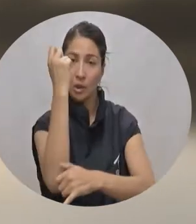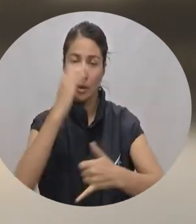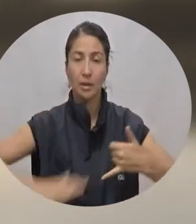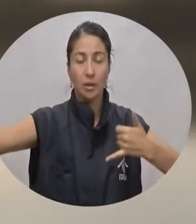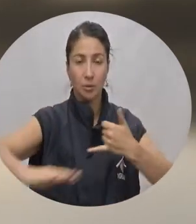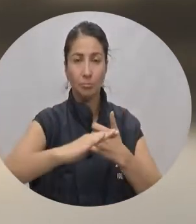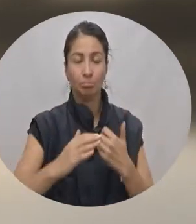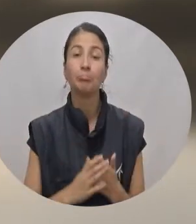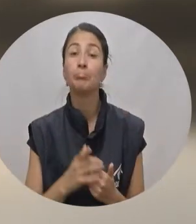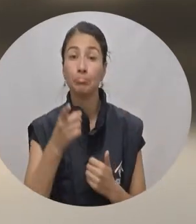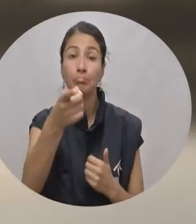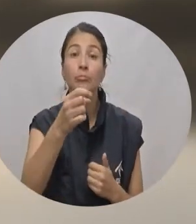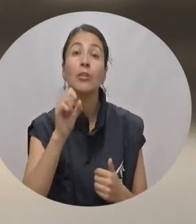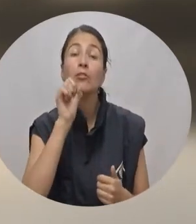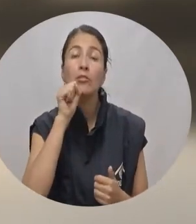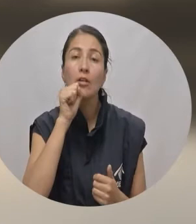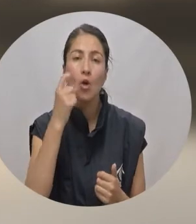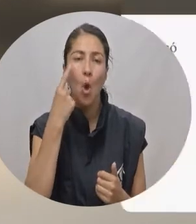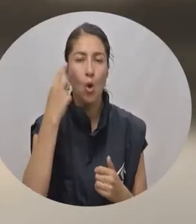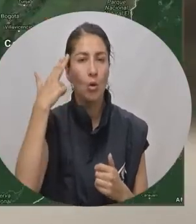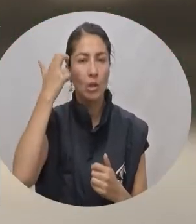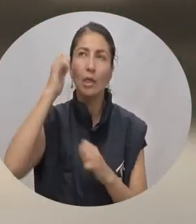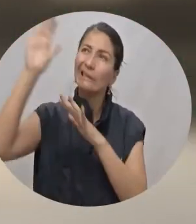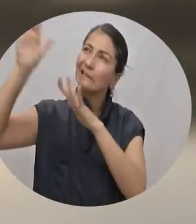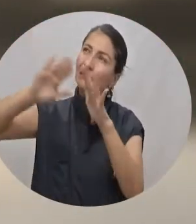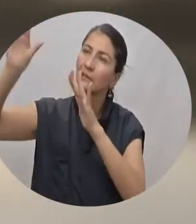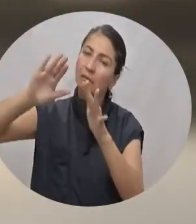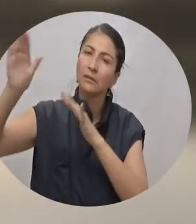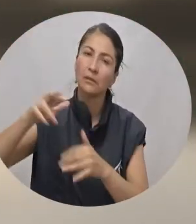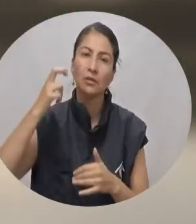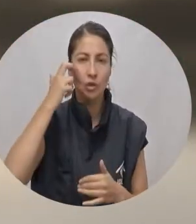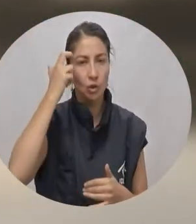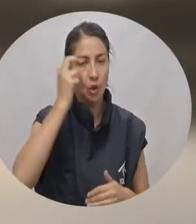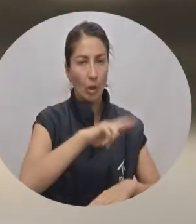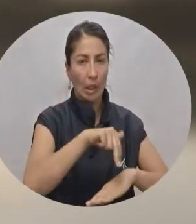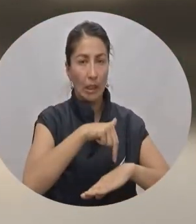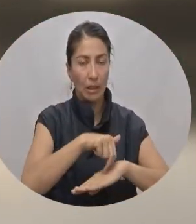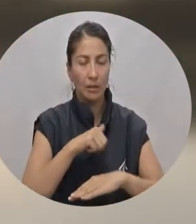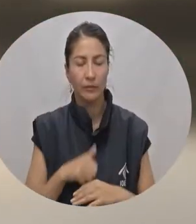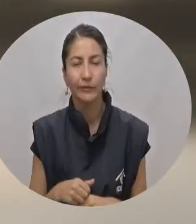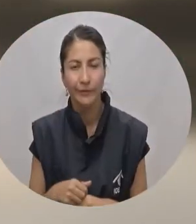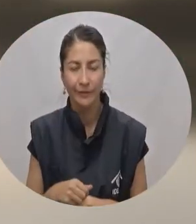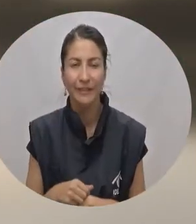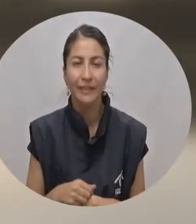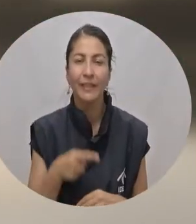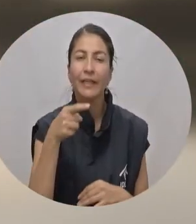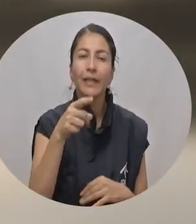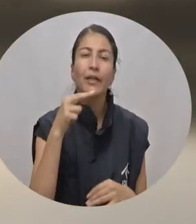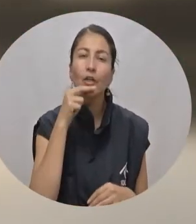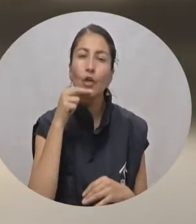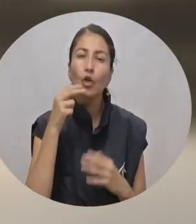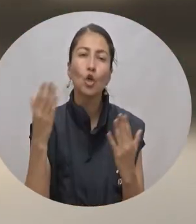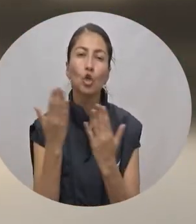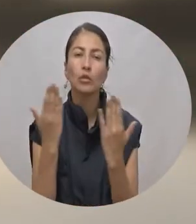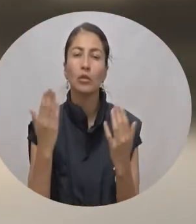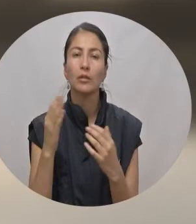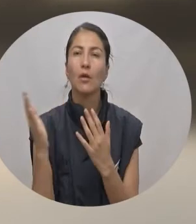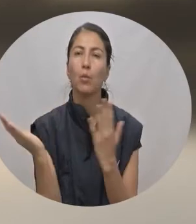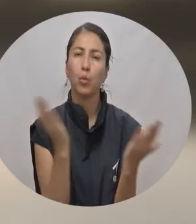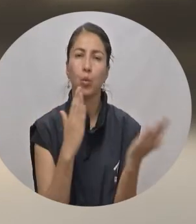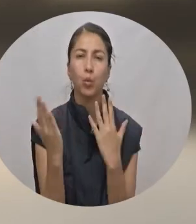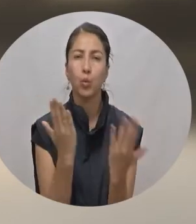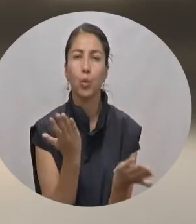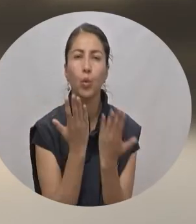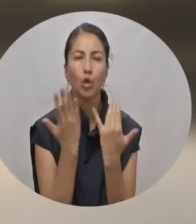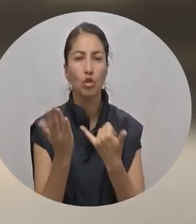las regiones Caribe, Andina, Amazónica y los Llanos Orientales. Alerta naranja por riesgo de deslizamientos en el Chocó y Nariño.